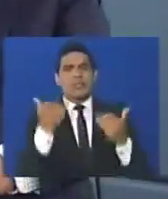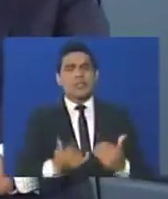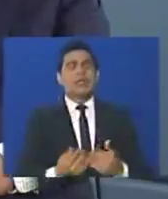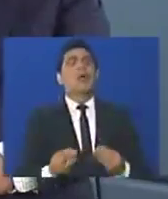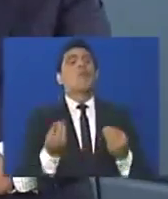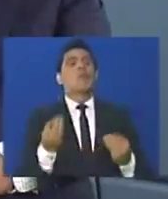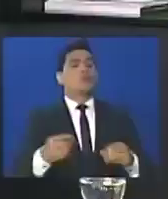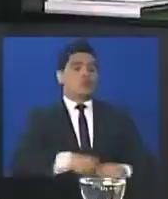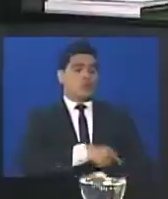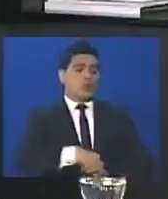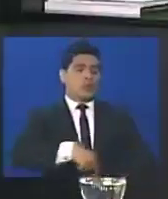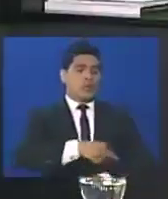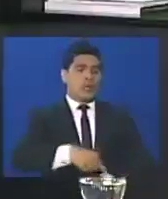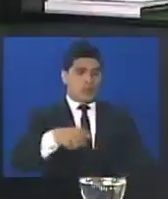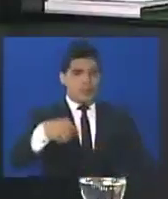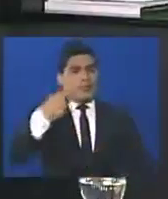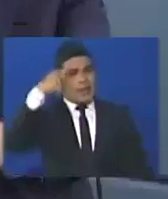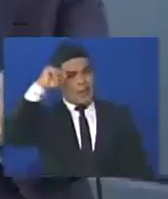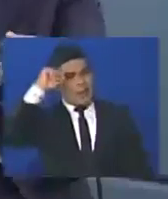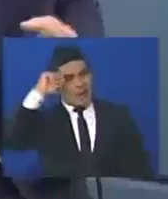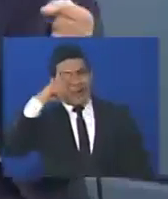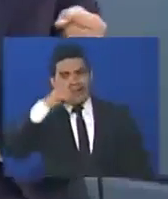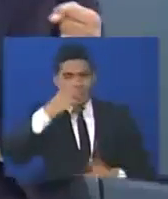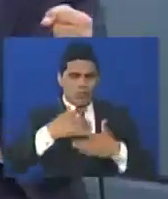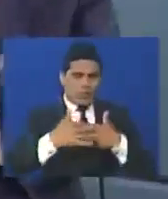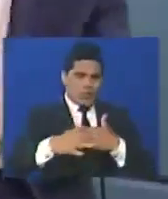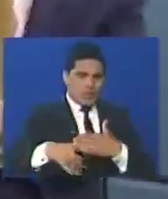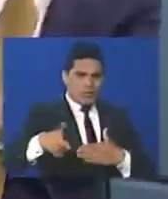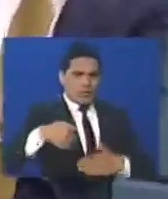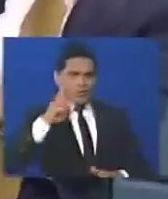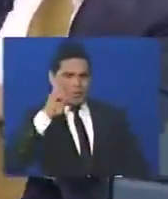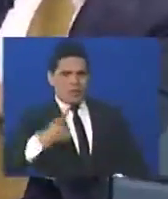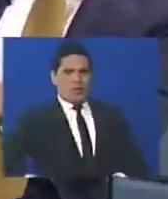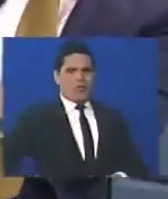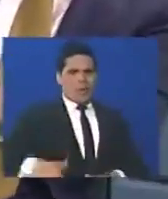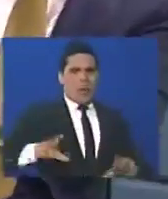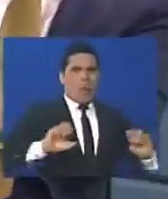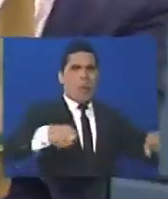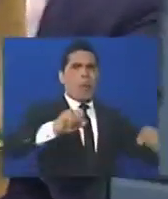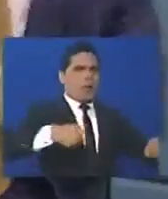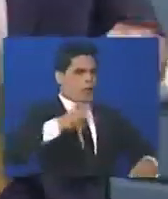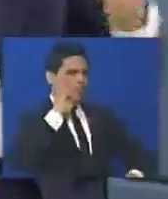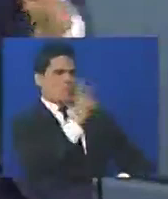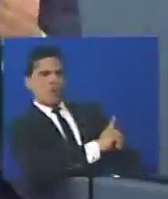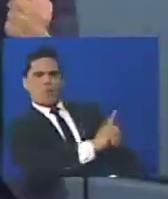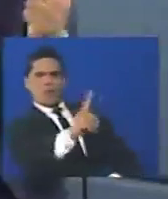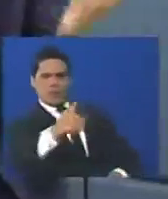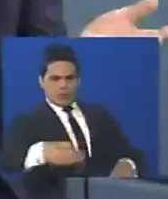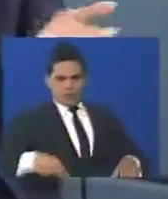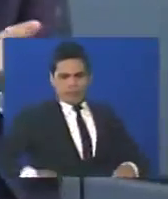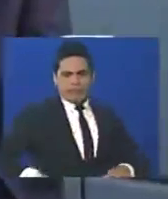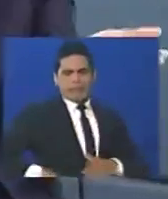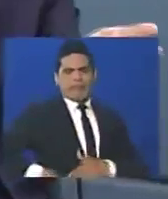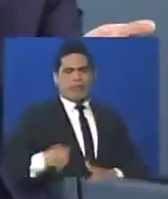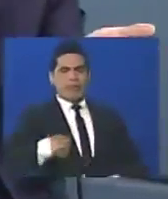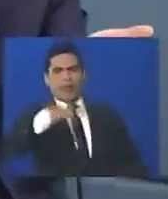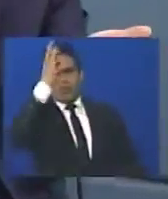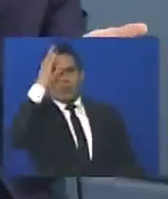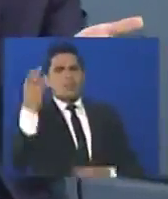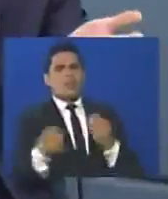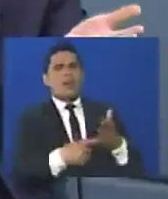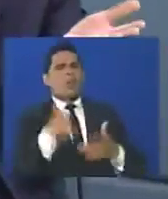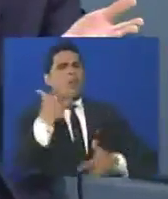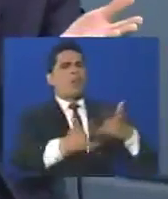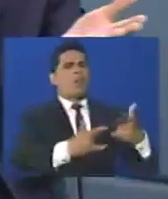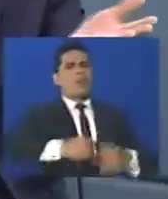viene desde hace tiempo, porque aquí tenemos años que a ti te pasa un motociclista con una pistolota aquí, y tú no sabes si el tipo es policía o es